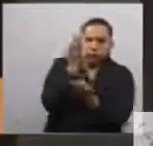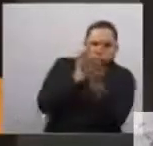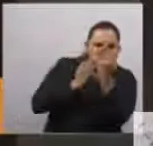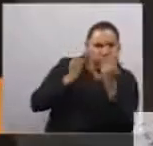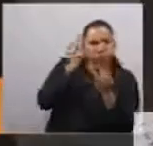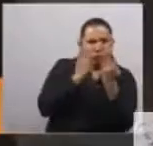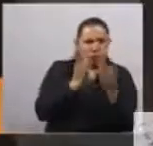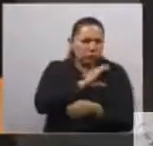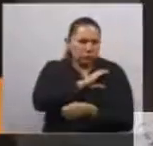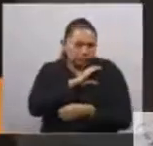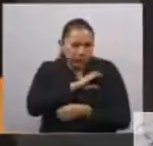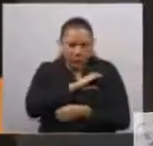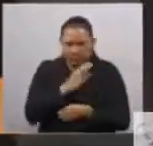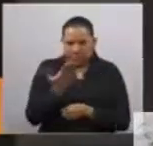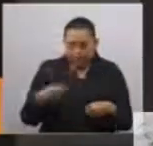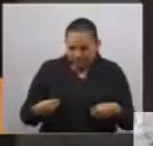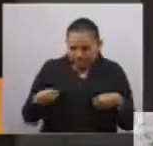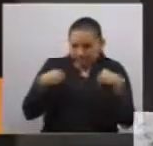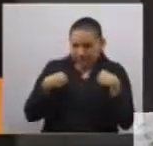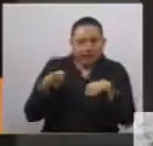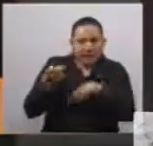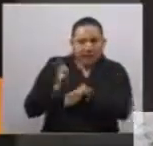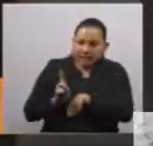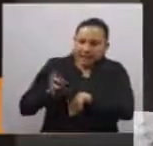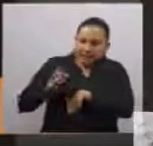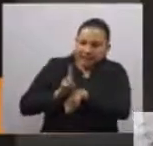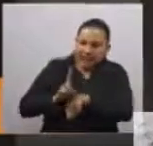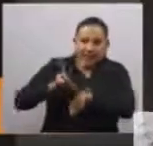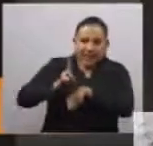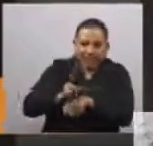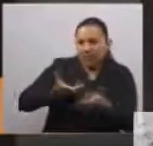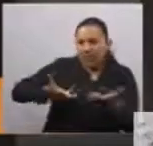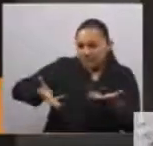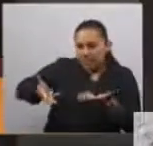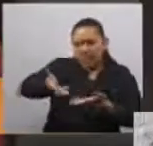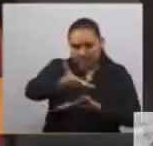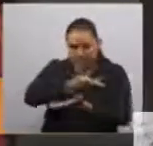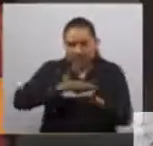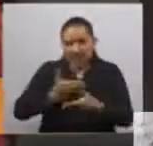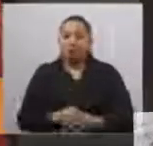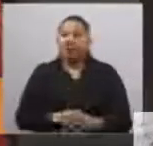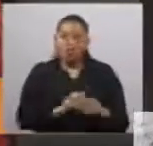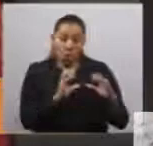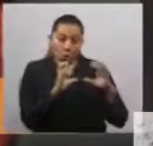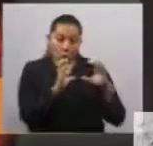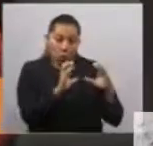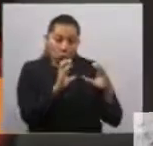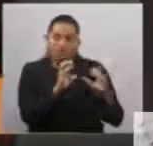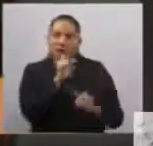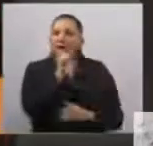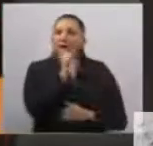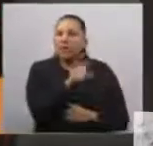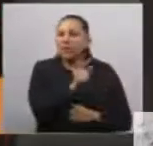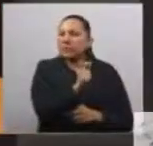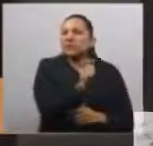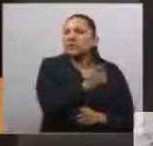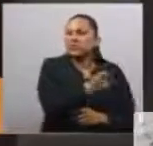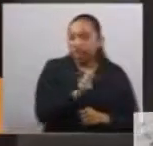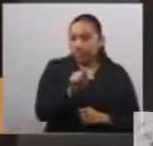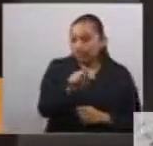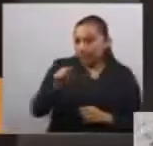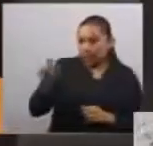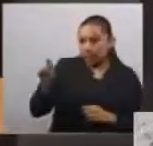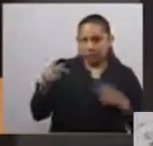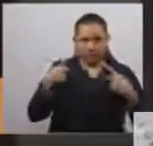las vivencias de cada día. Cuidado significa también atender las necesidades de las personas para su desarrollo